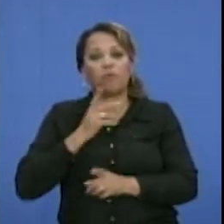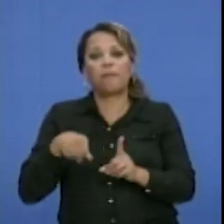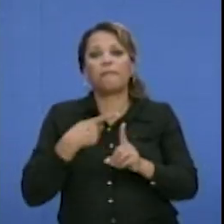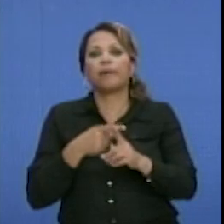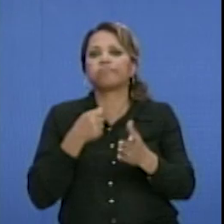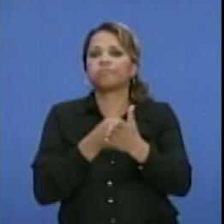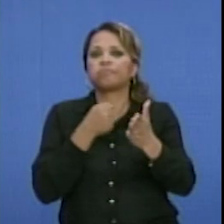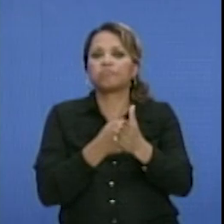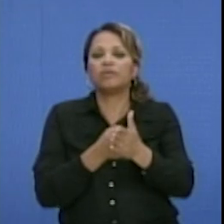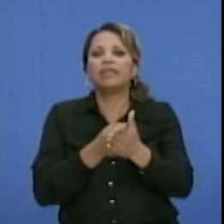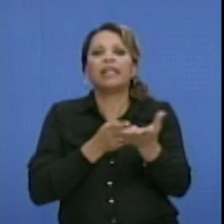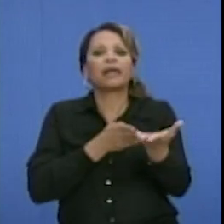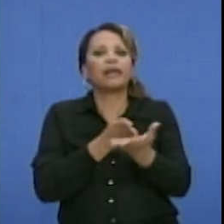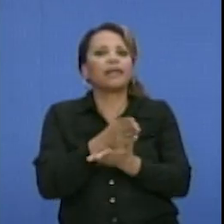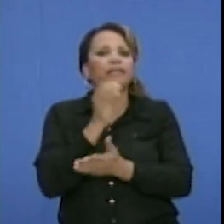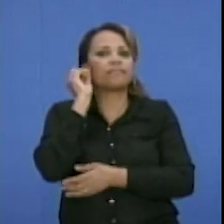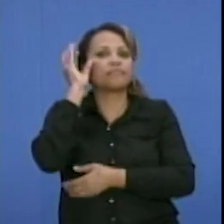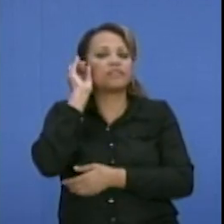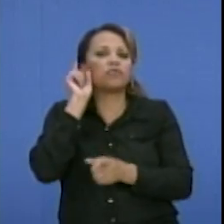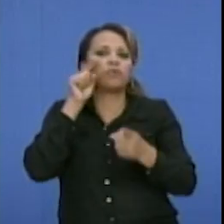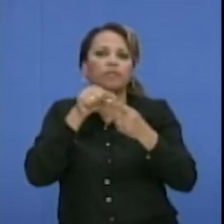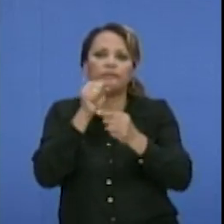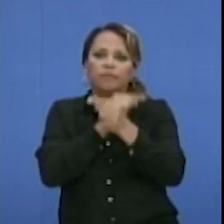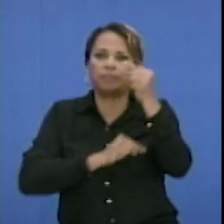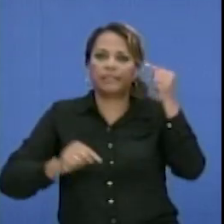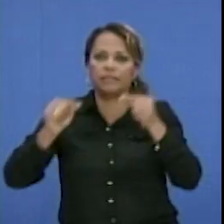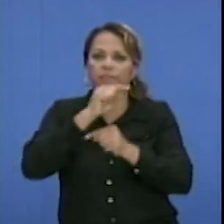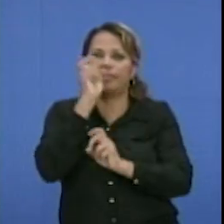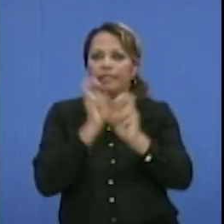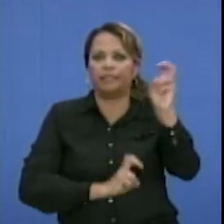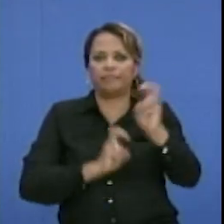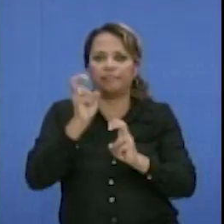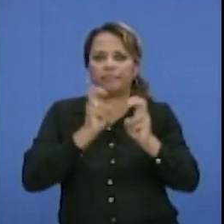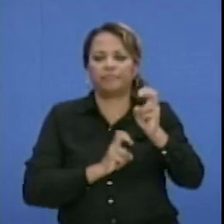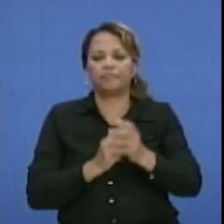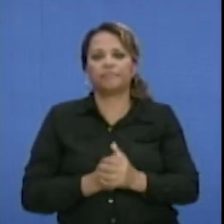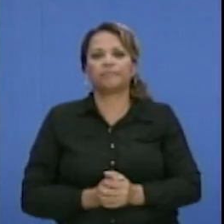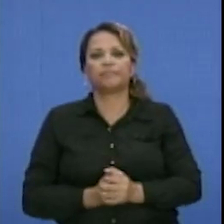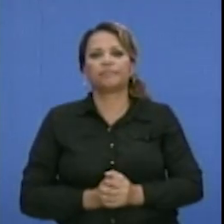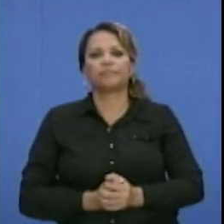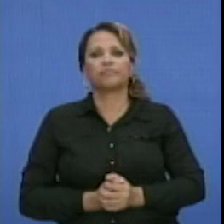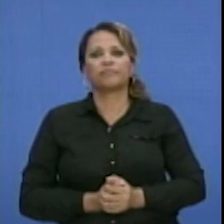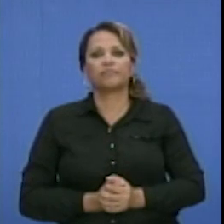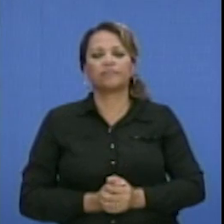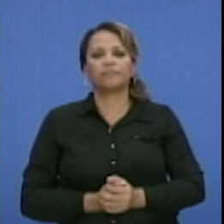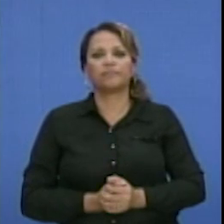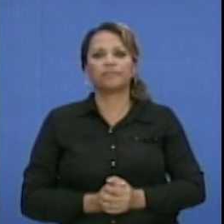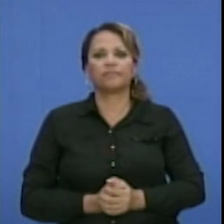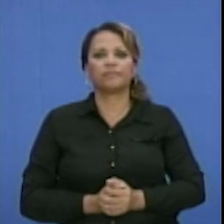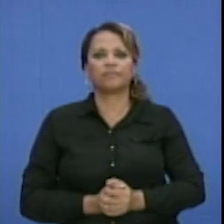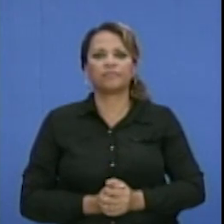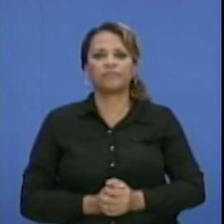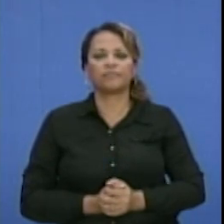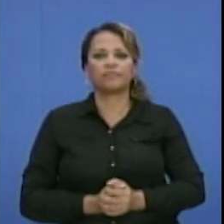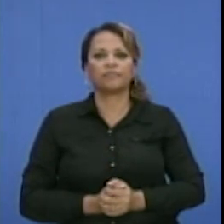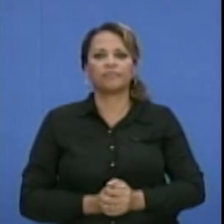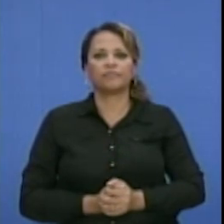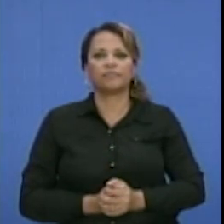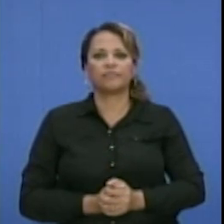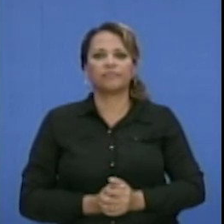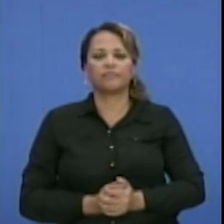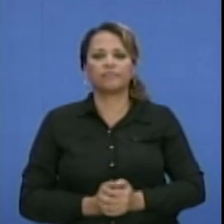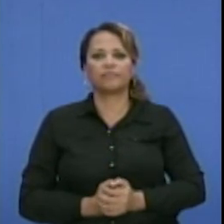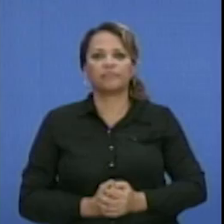carreras creativas son objetivos esenciales de estos talleres que forman parte del polo caribeño de formación cultural.